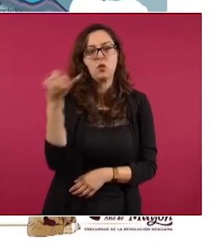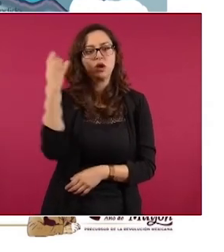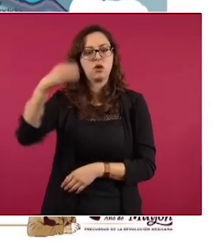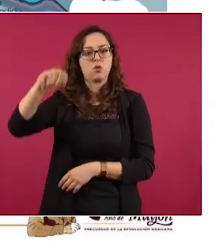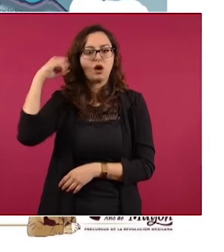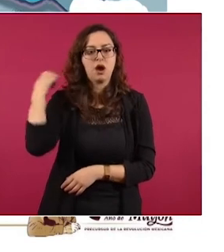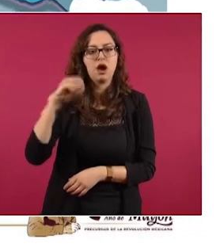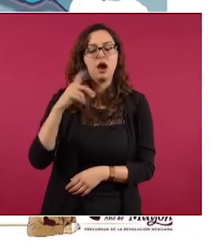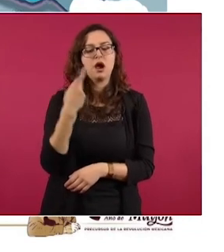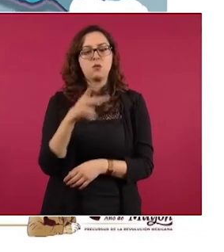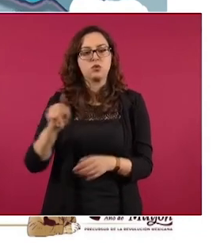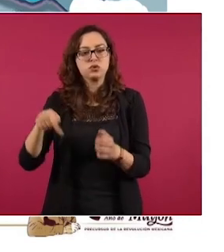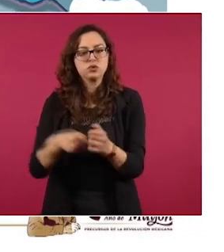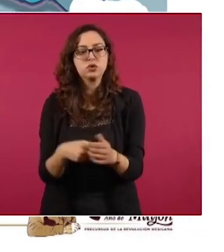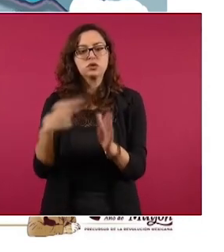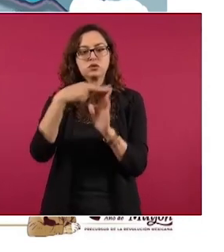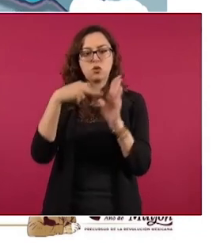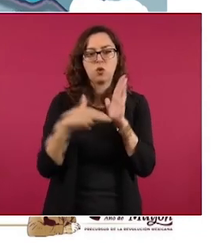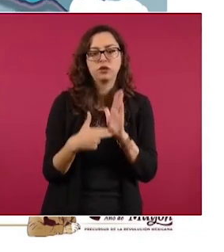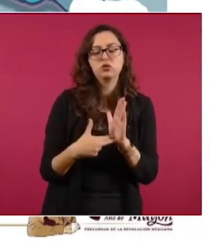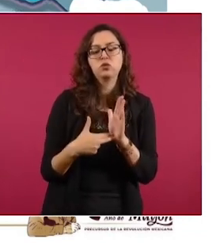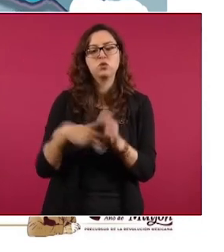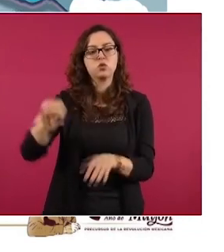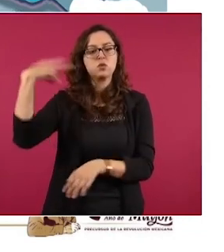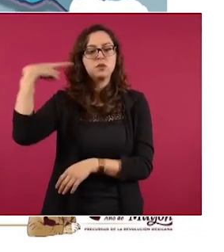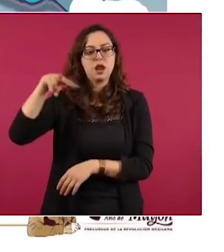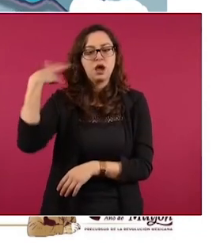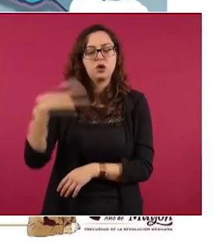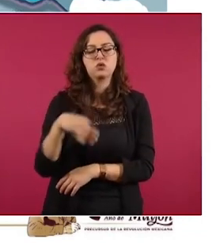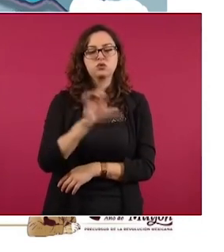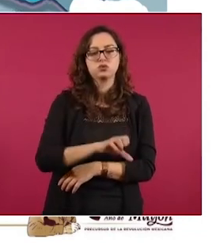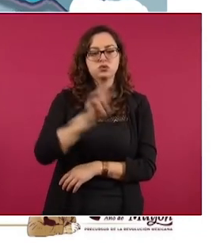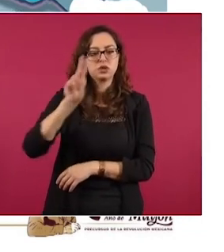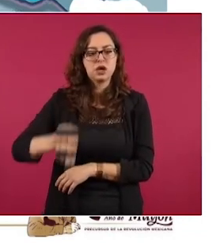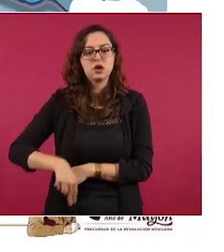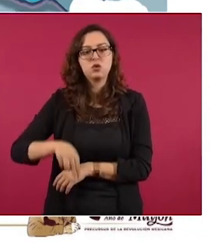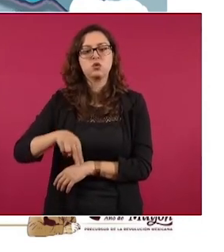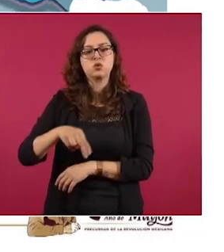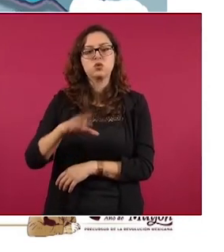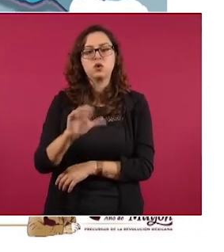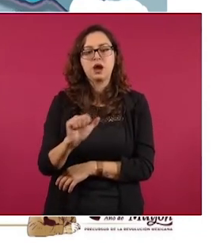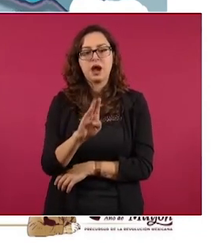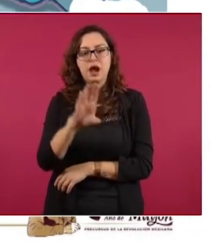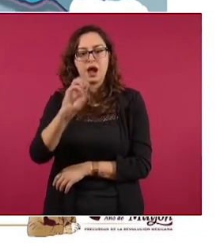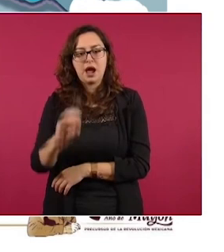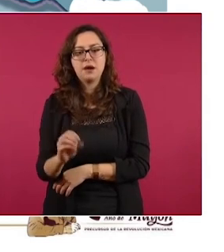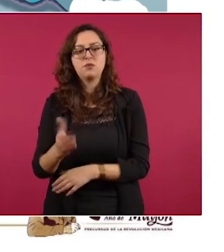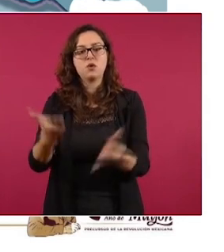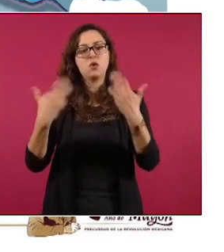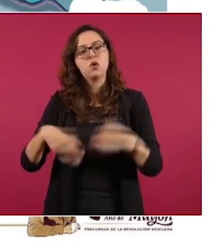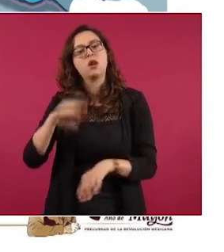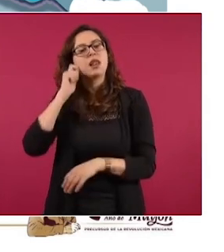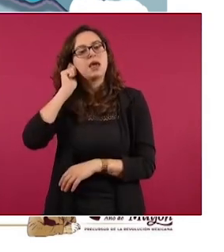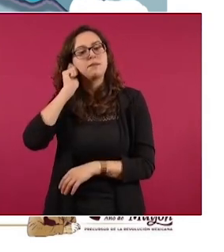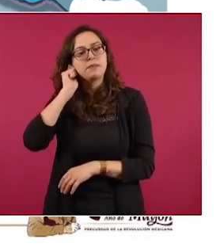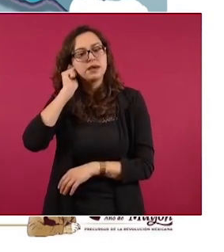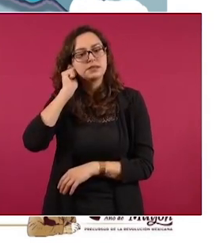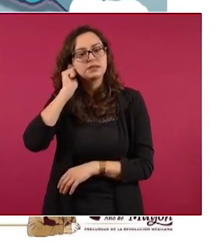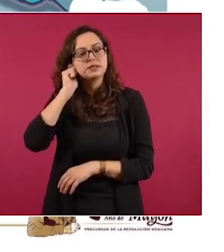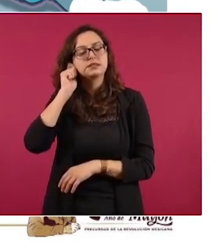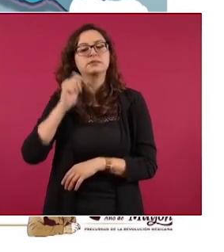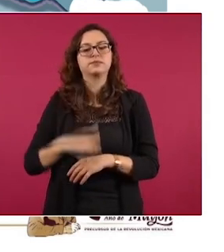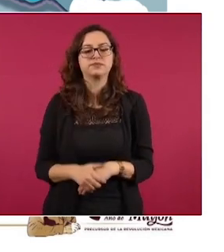Puerto Escondido Huatulco Veracruz Cancún San José del Cabo La Paz